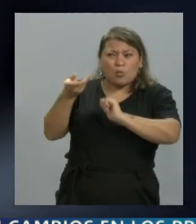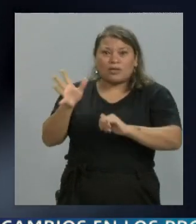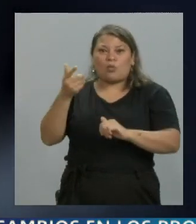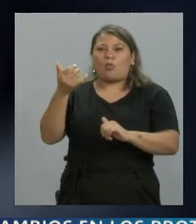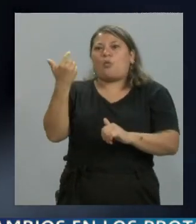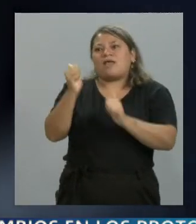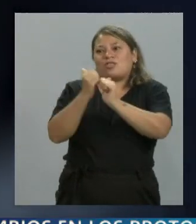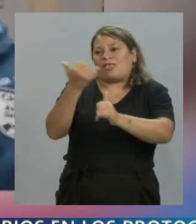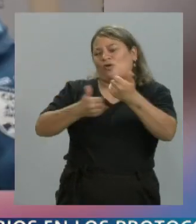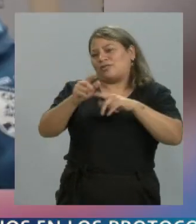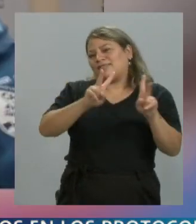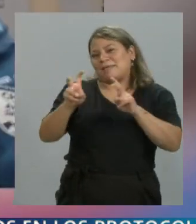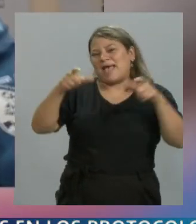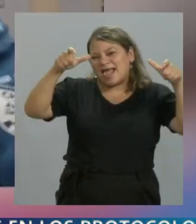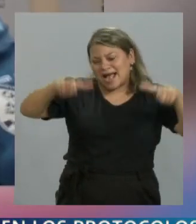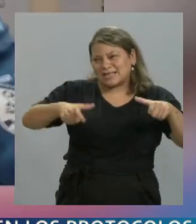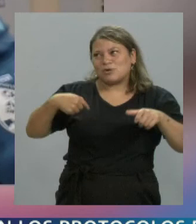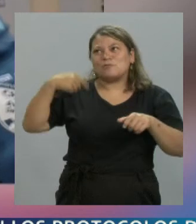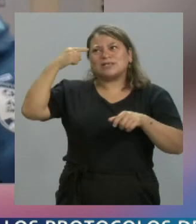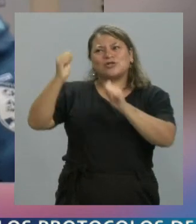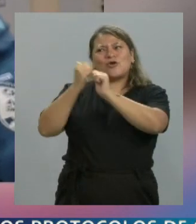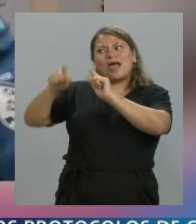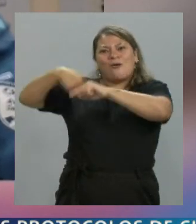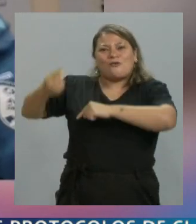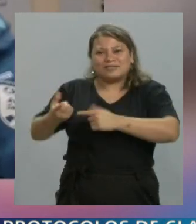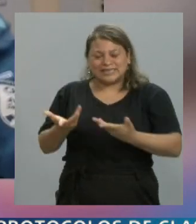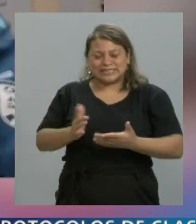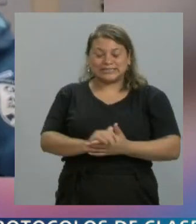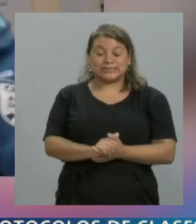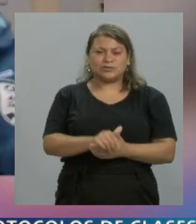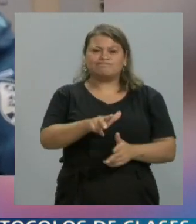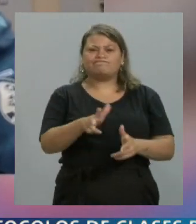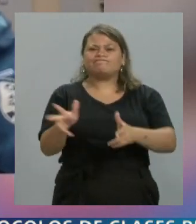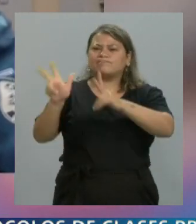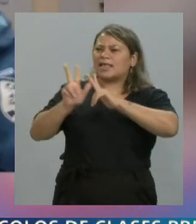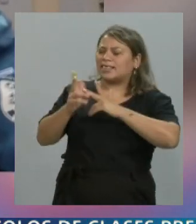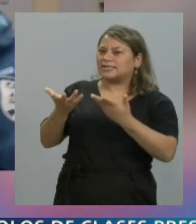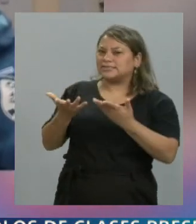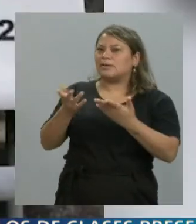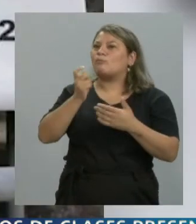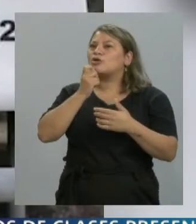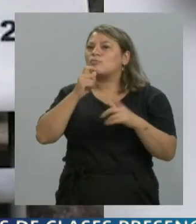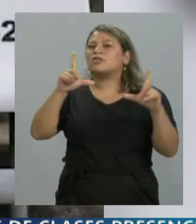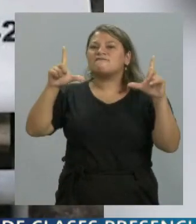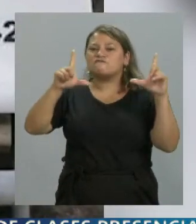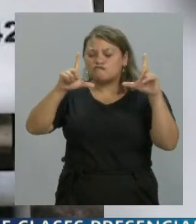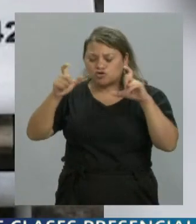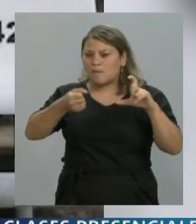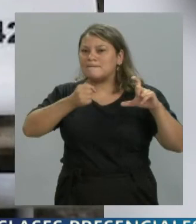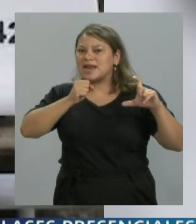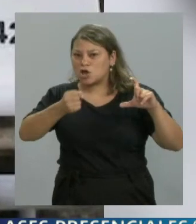cancha, pero me imagino las otras también. otras también. Y bueno, esto que decía, ¿no? De que en el caso del fotoperiodismo